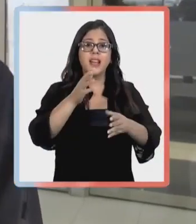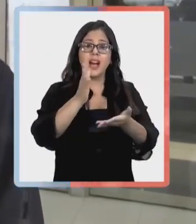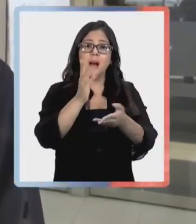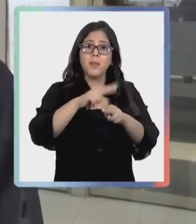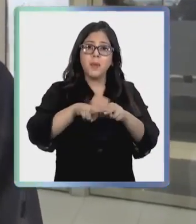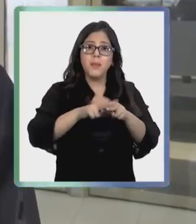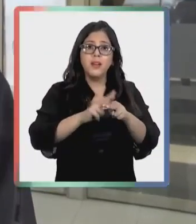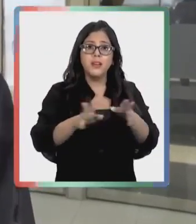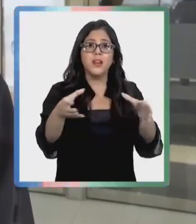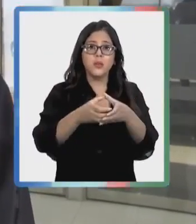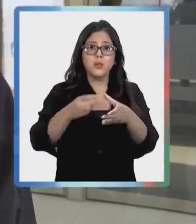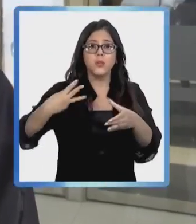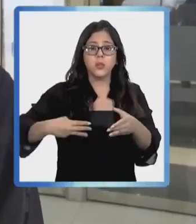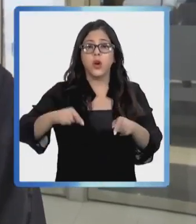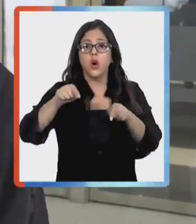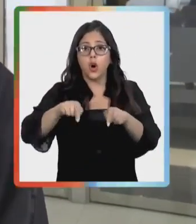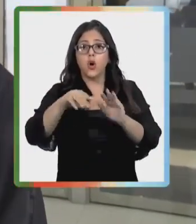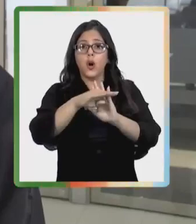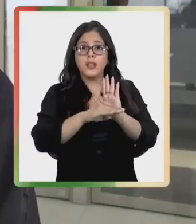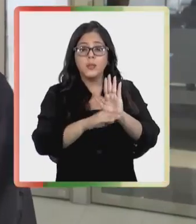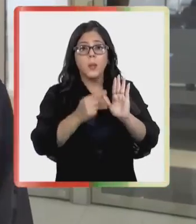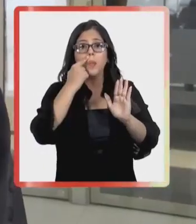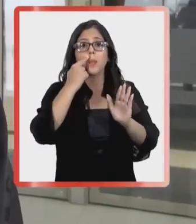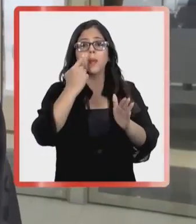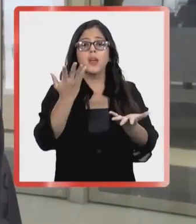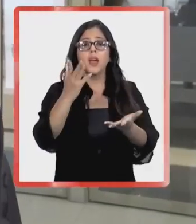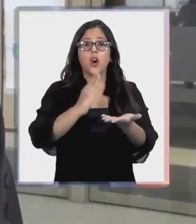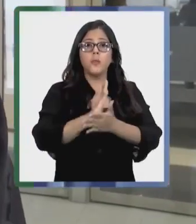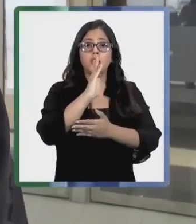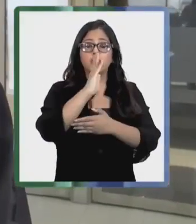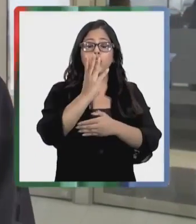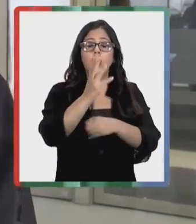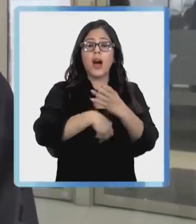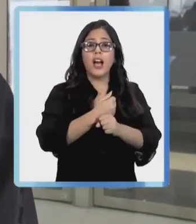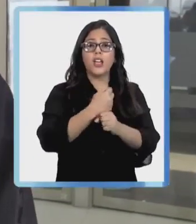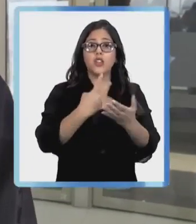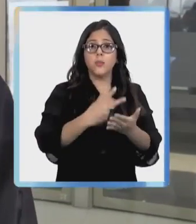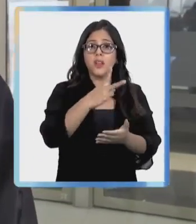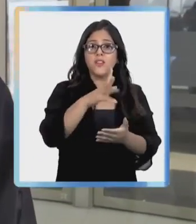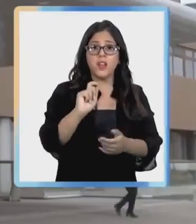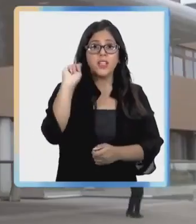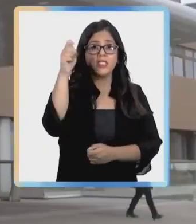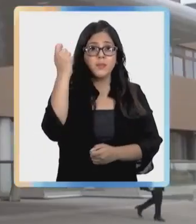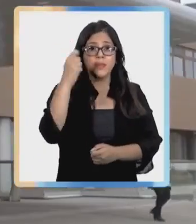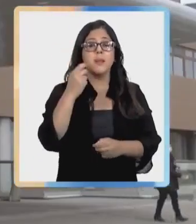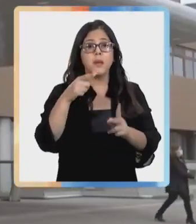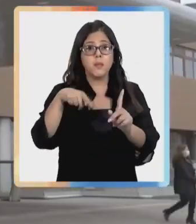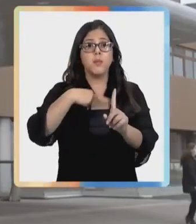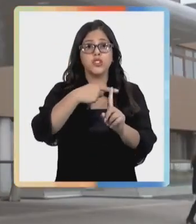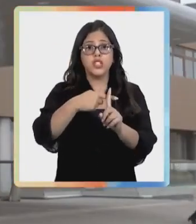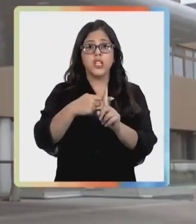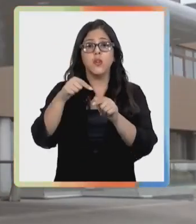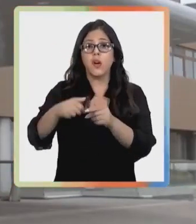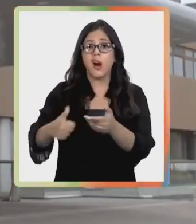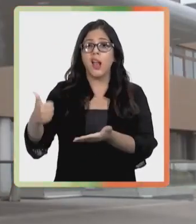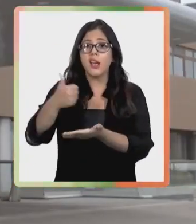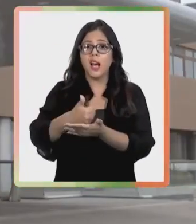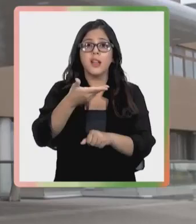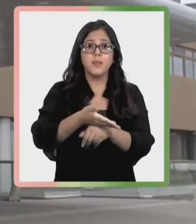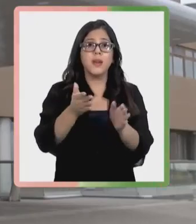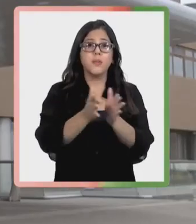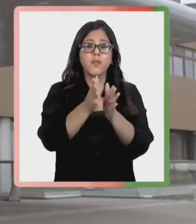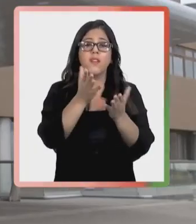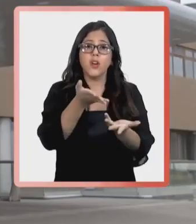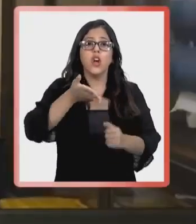municipales. Hay que recordar que este programa de testeo que comenzó en septiembre del año 2020 fue muy positivo. El alcalde hizo un llamado a que se